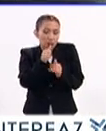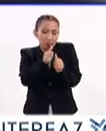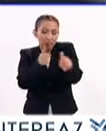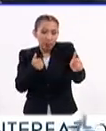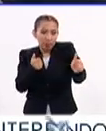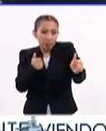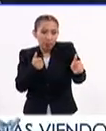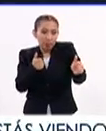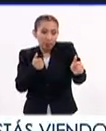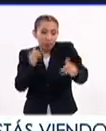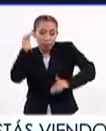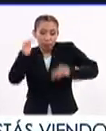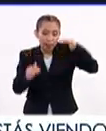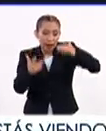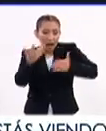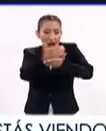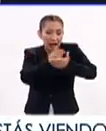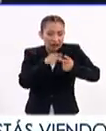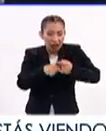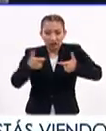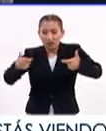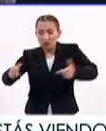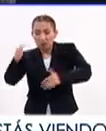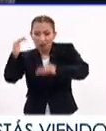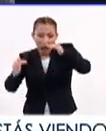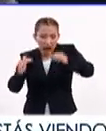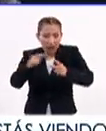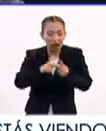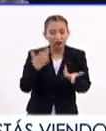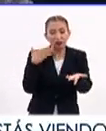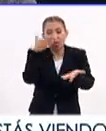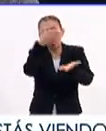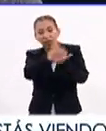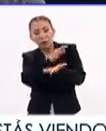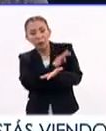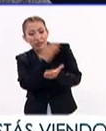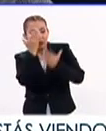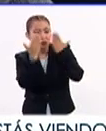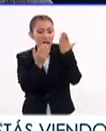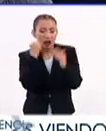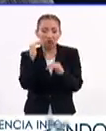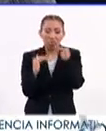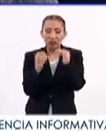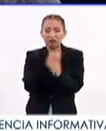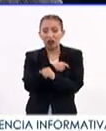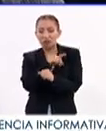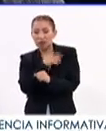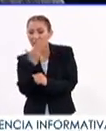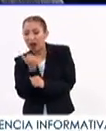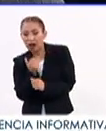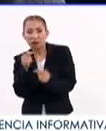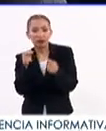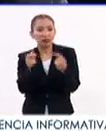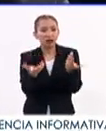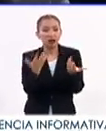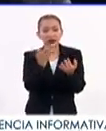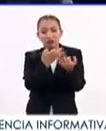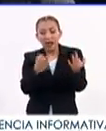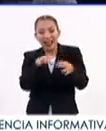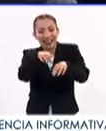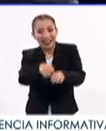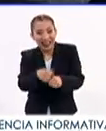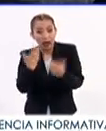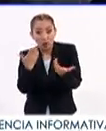brechas. Desigualdades de ingreso, de riqueza, de acceso a la educación, a la salud, al territorio,